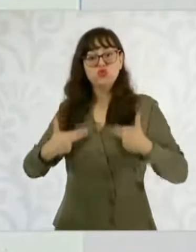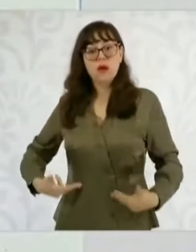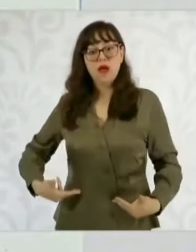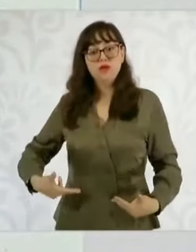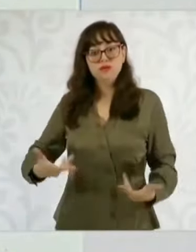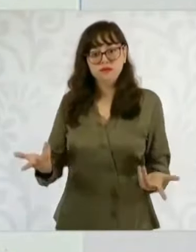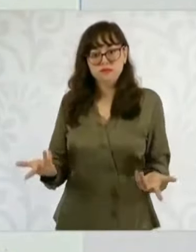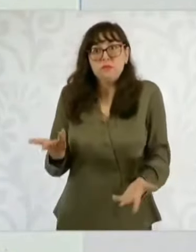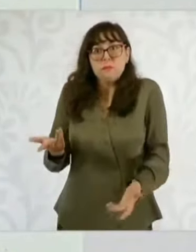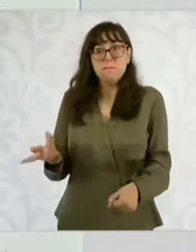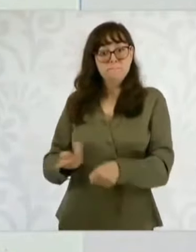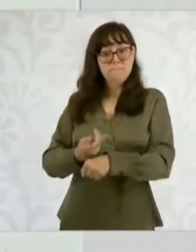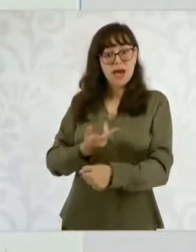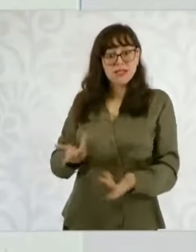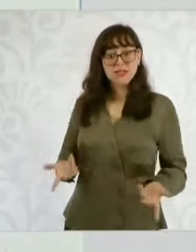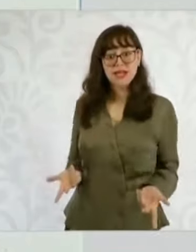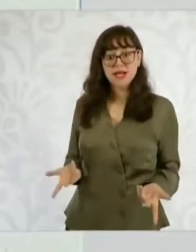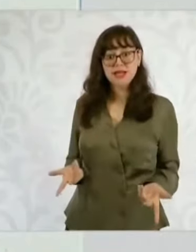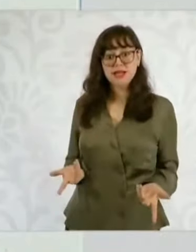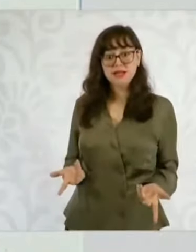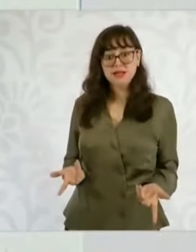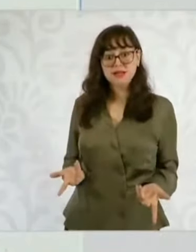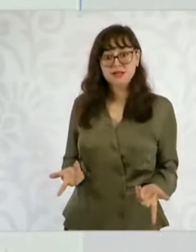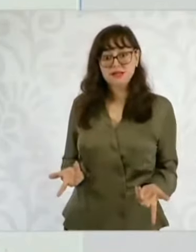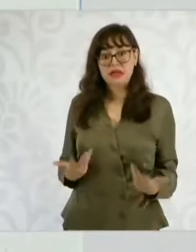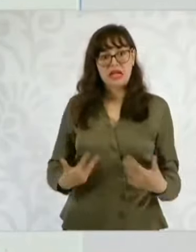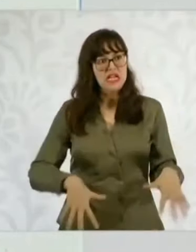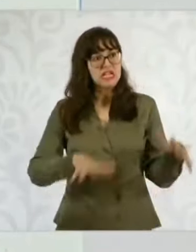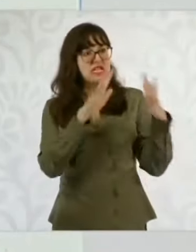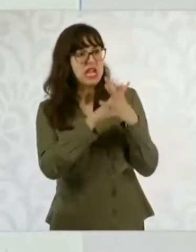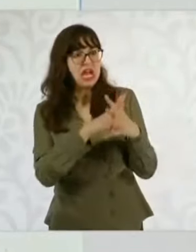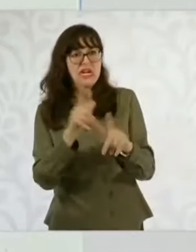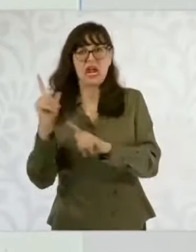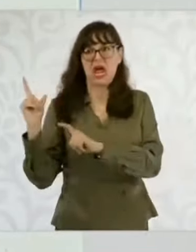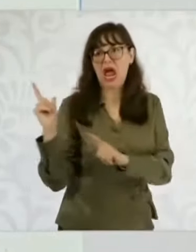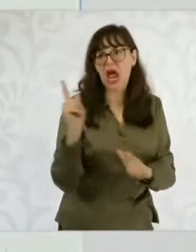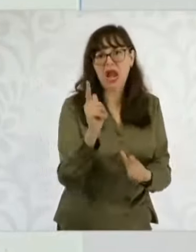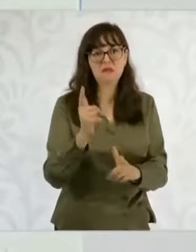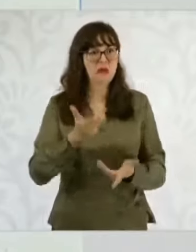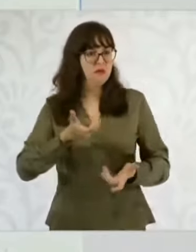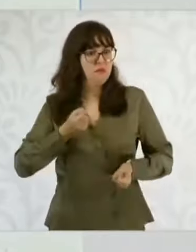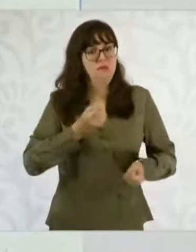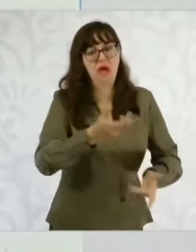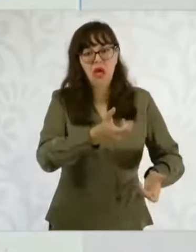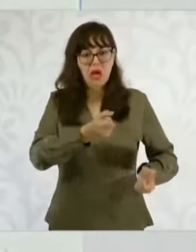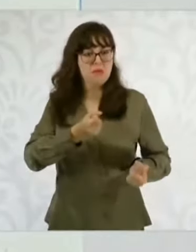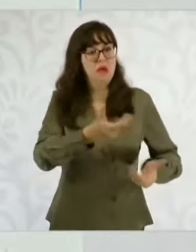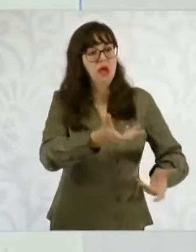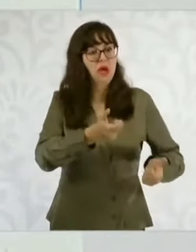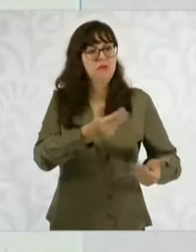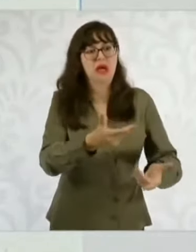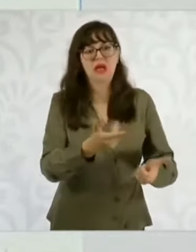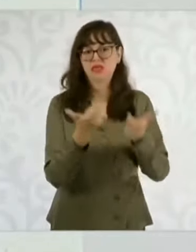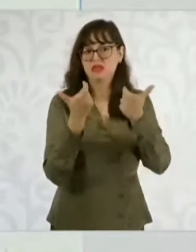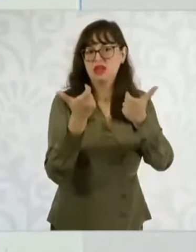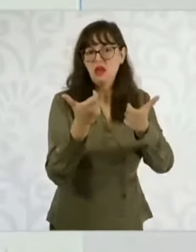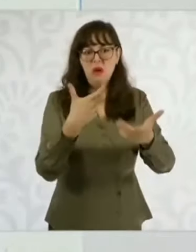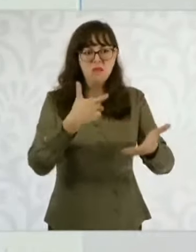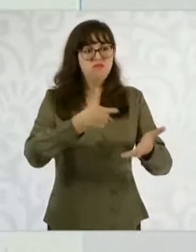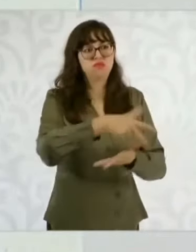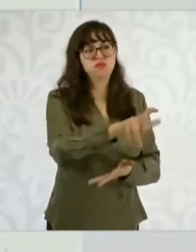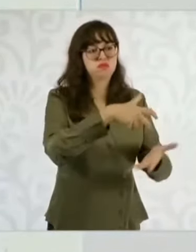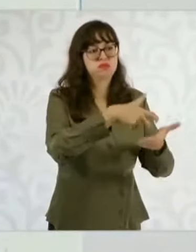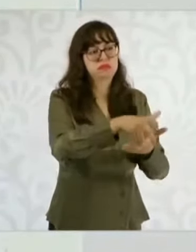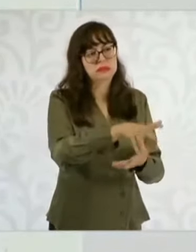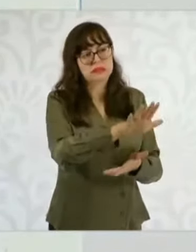Y eso es lo que tenemos que reivindicar frente a las guerras, el armamentismo y que esos recursos se destinen para el